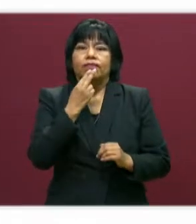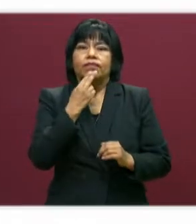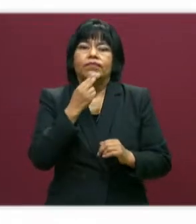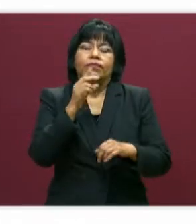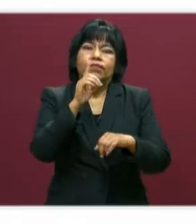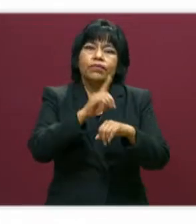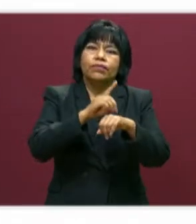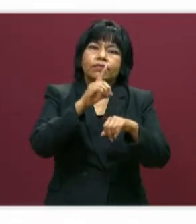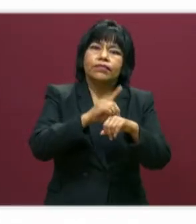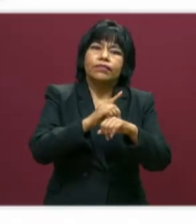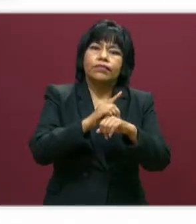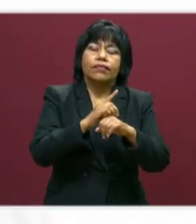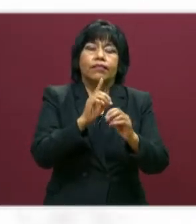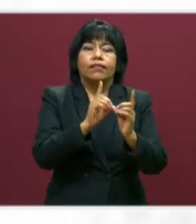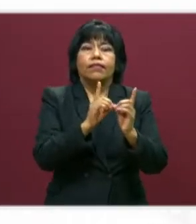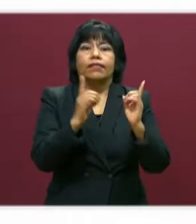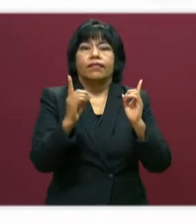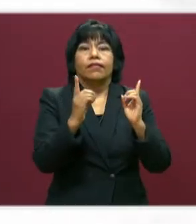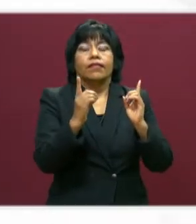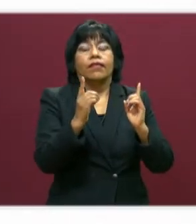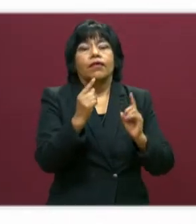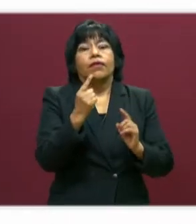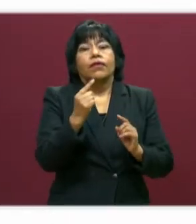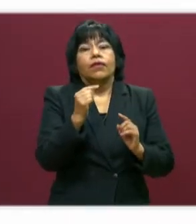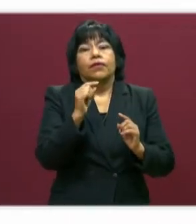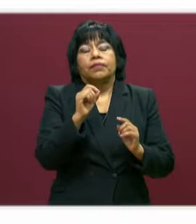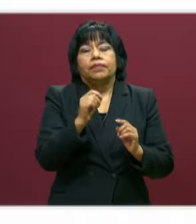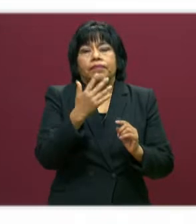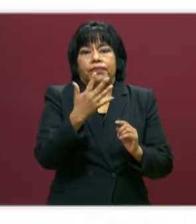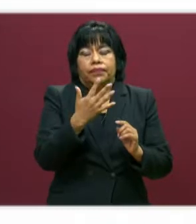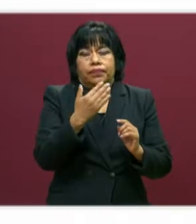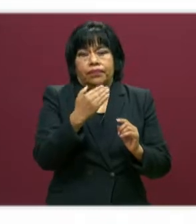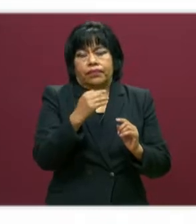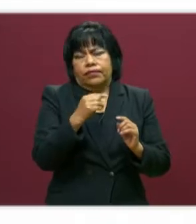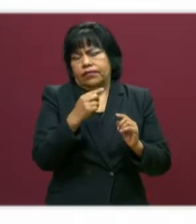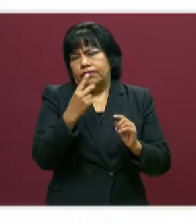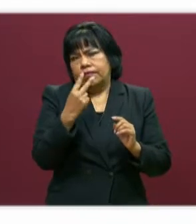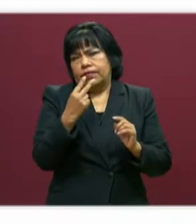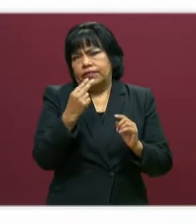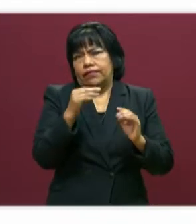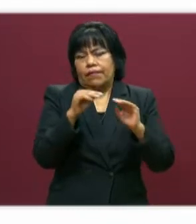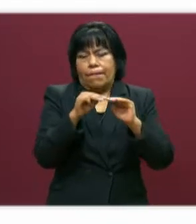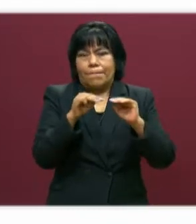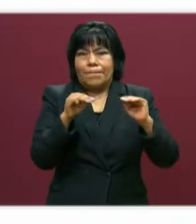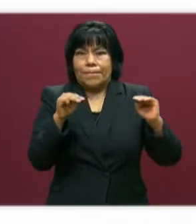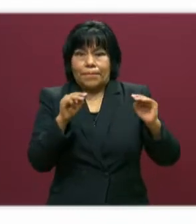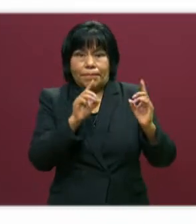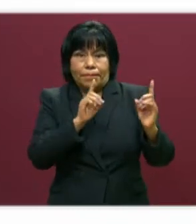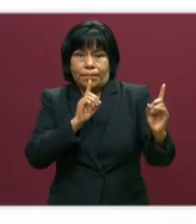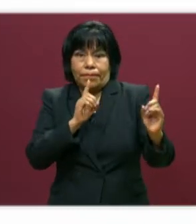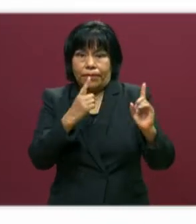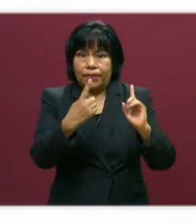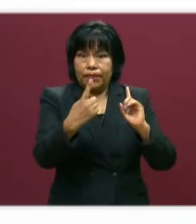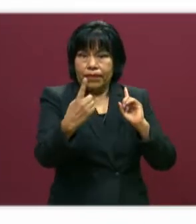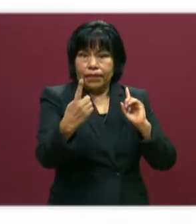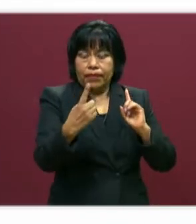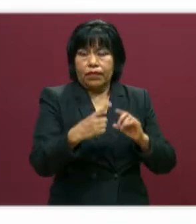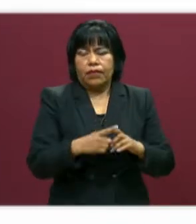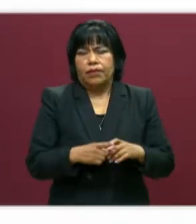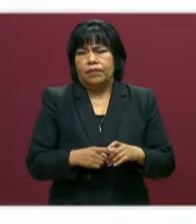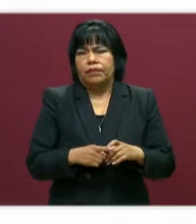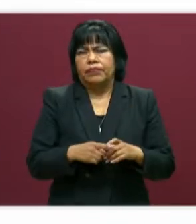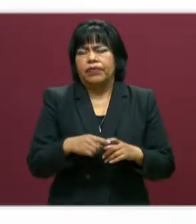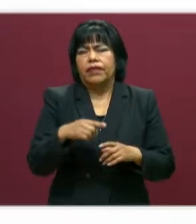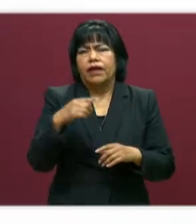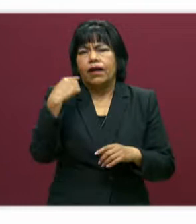Vamos a mantener nuestra sana distancia de 1.5 a 2 metros. Vamos a evitar tocarnos la cara, ojos, nariz y boca. Y vamos